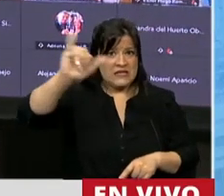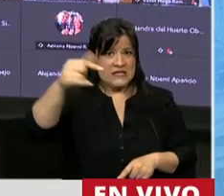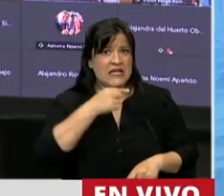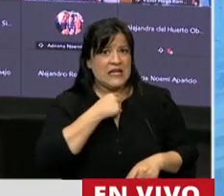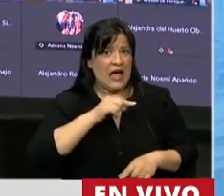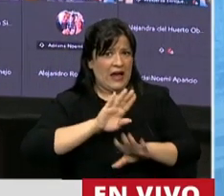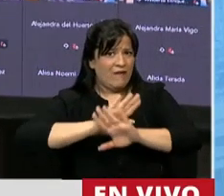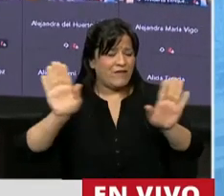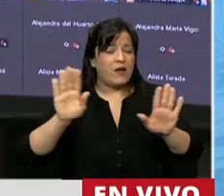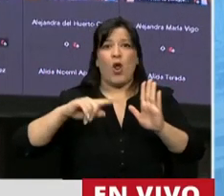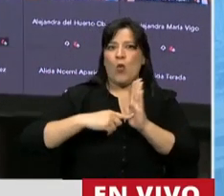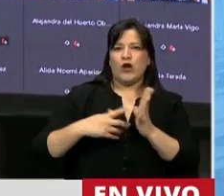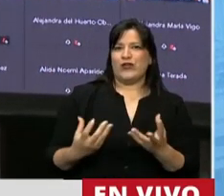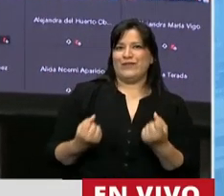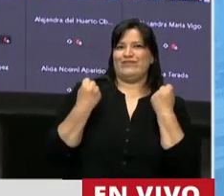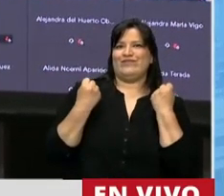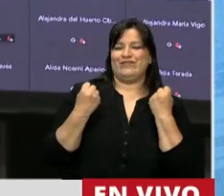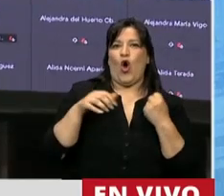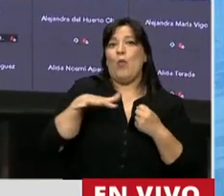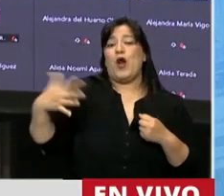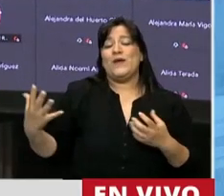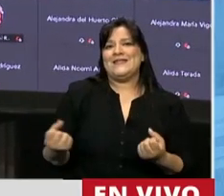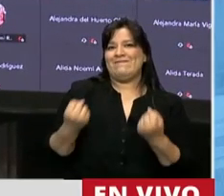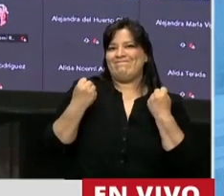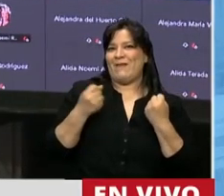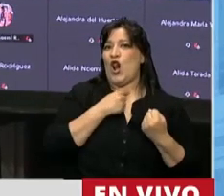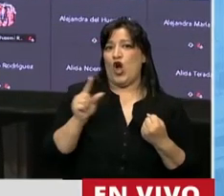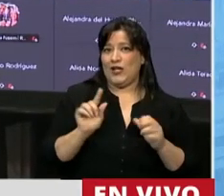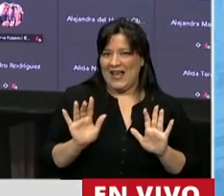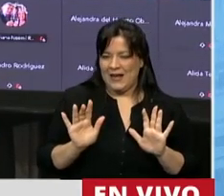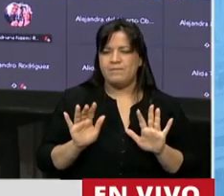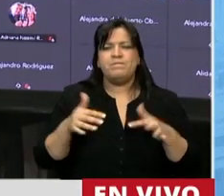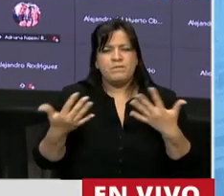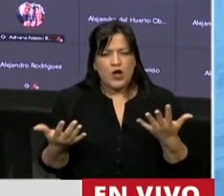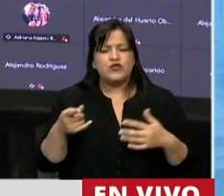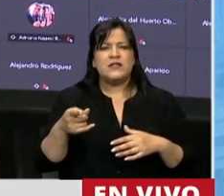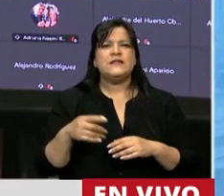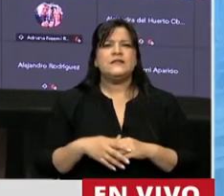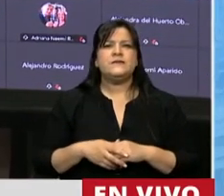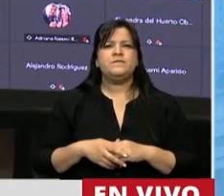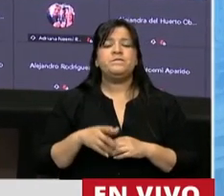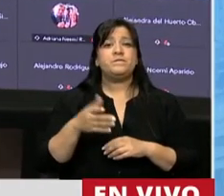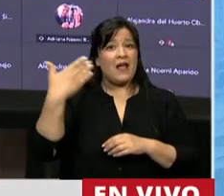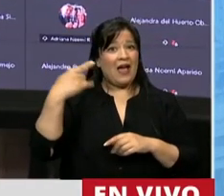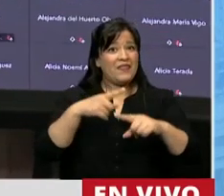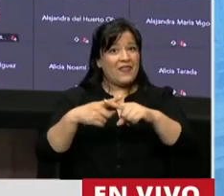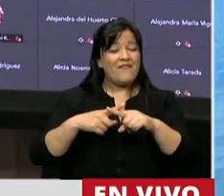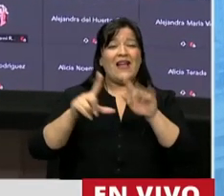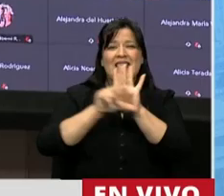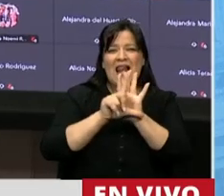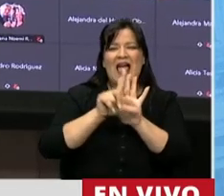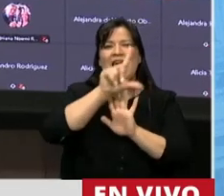provincia de Buenos Aires no lo quería. Y justamente en el debate de la ley de